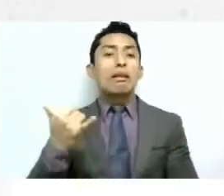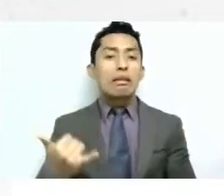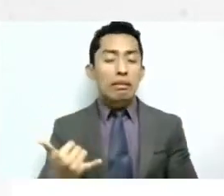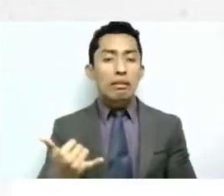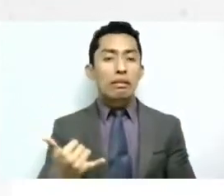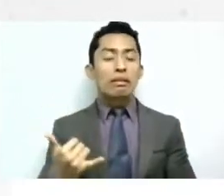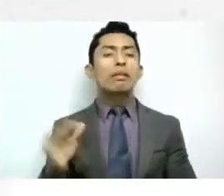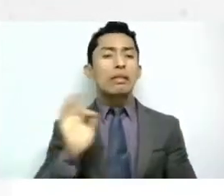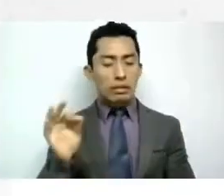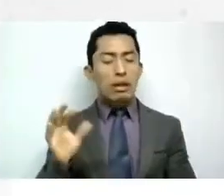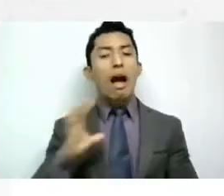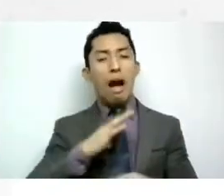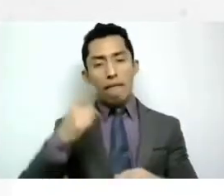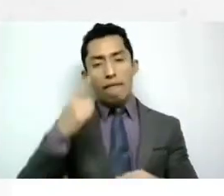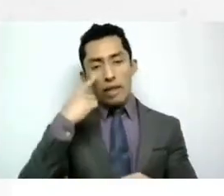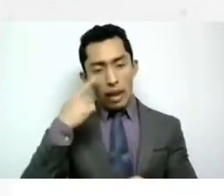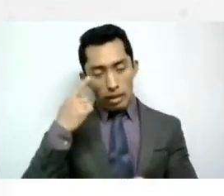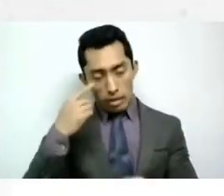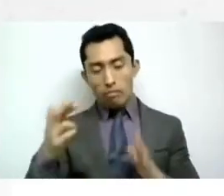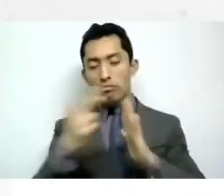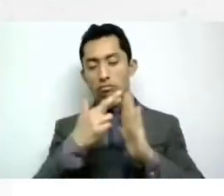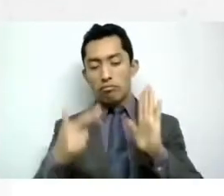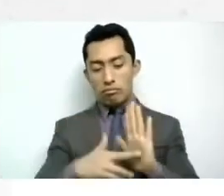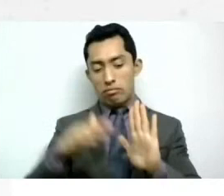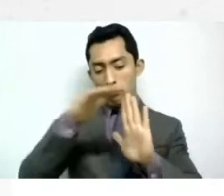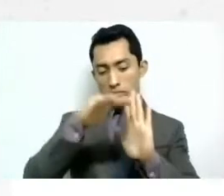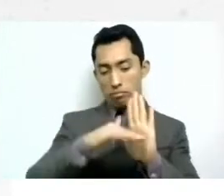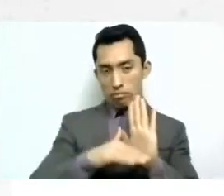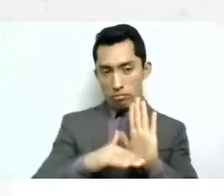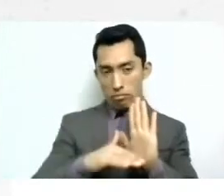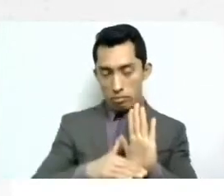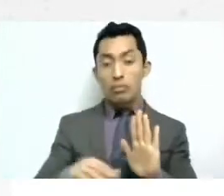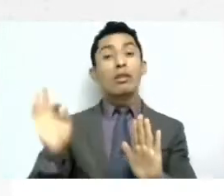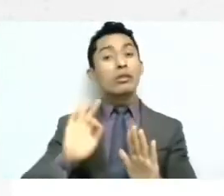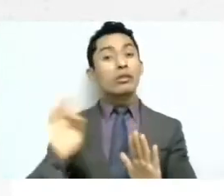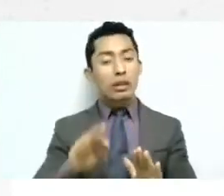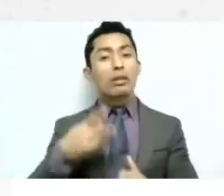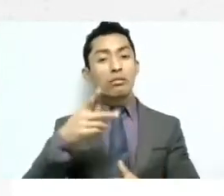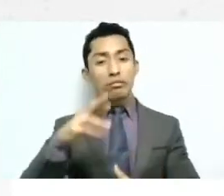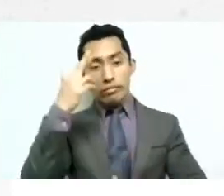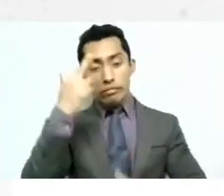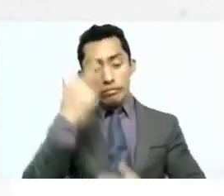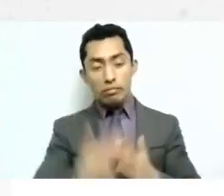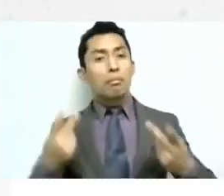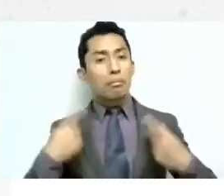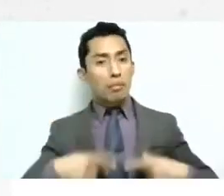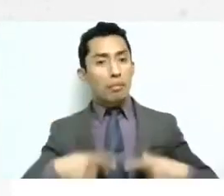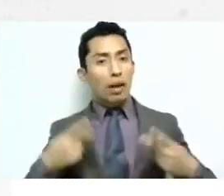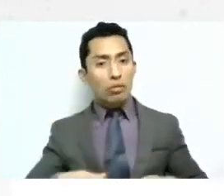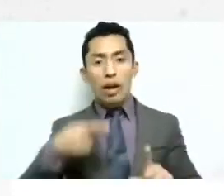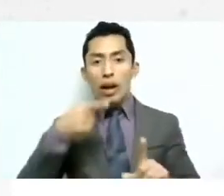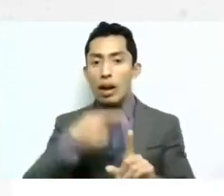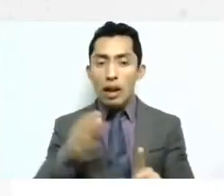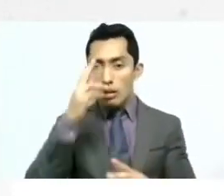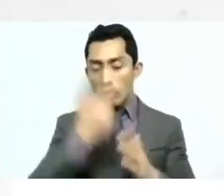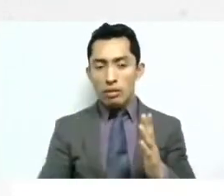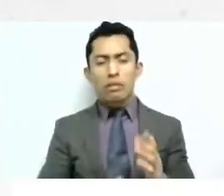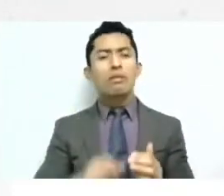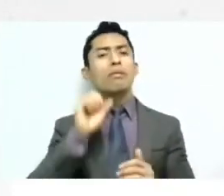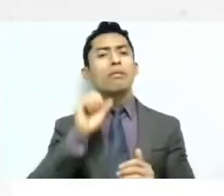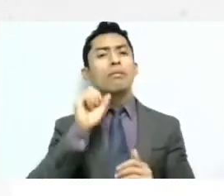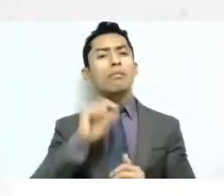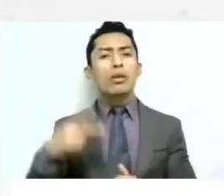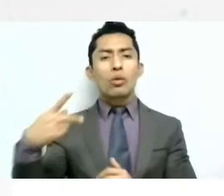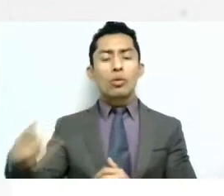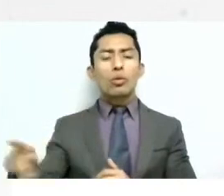ciertas cláusulas que que están violentando el derecho de este de este ser humano pero que también están violentando el derecho